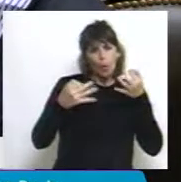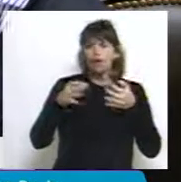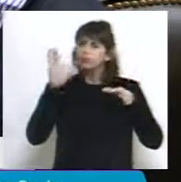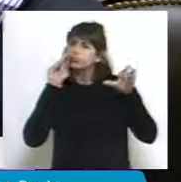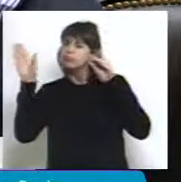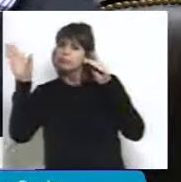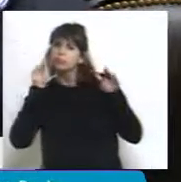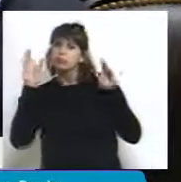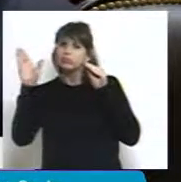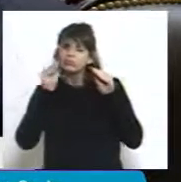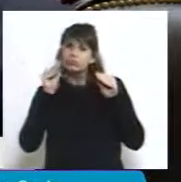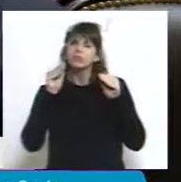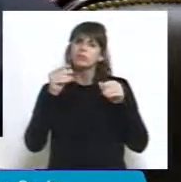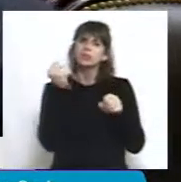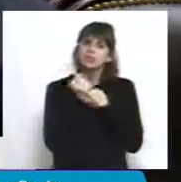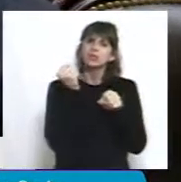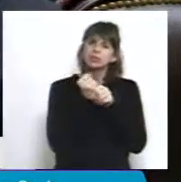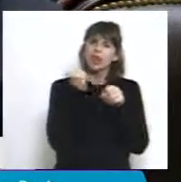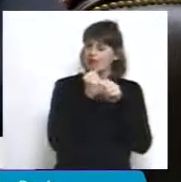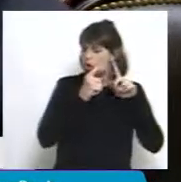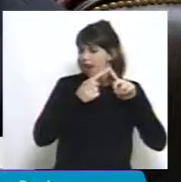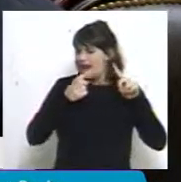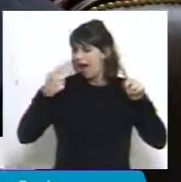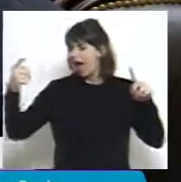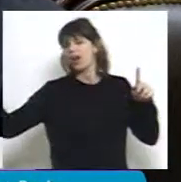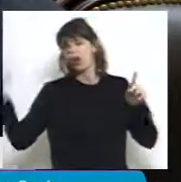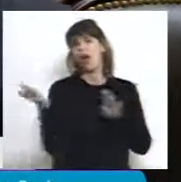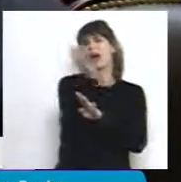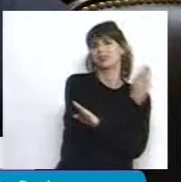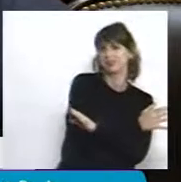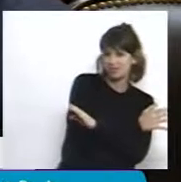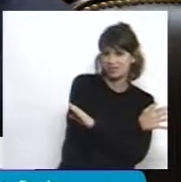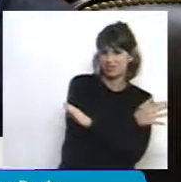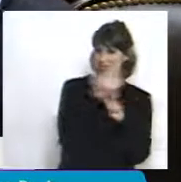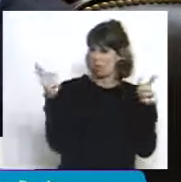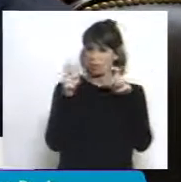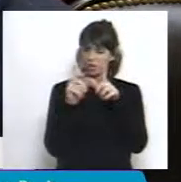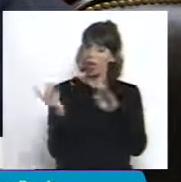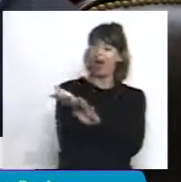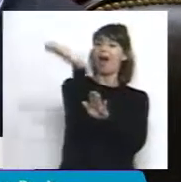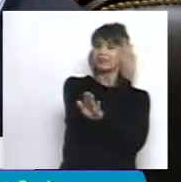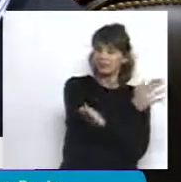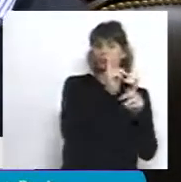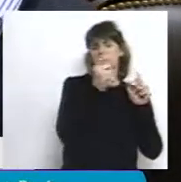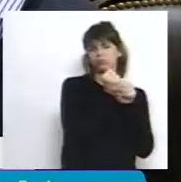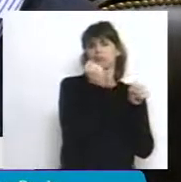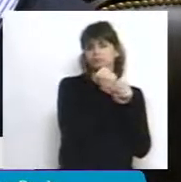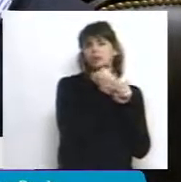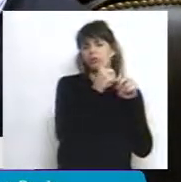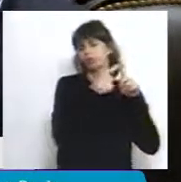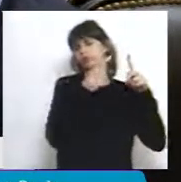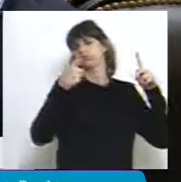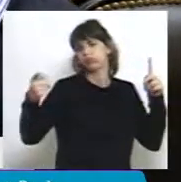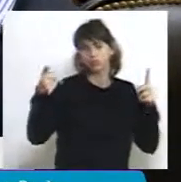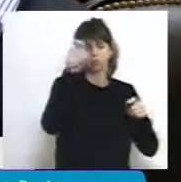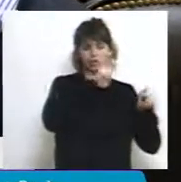el largo trabajo que se hizo previo al trabajo de la comisión, el muy largo trabajo de